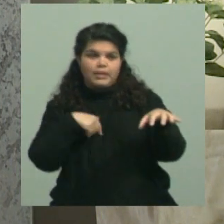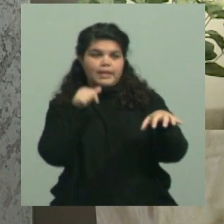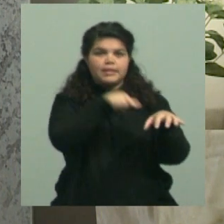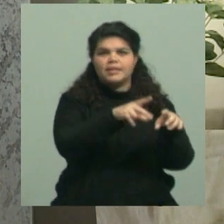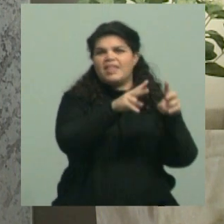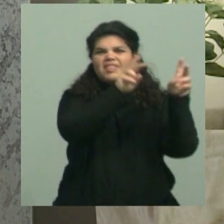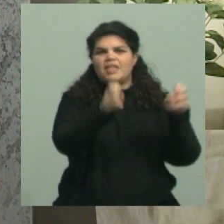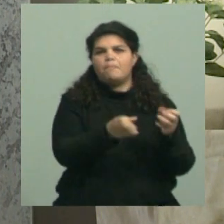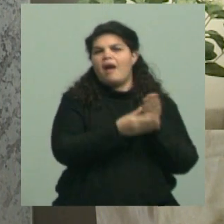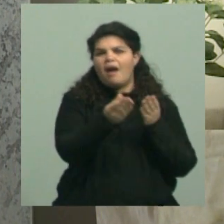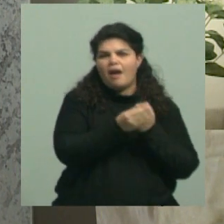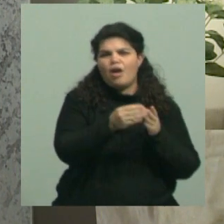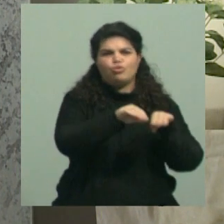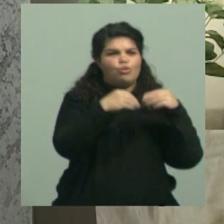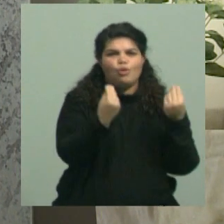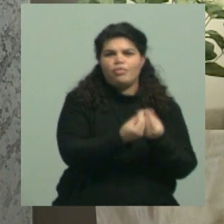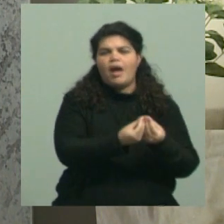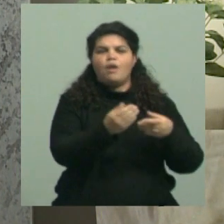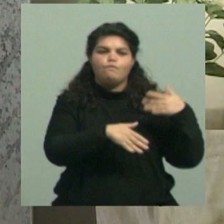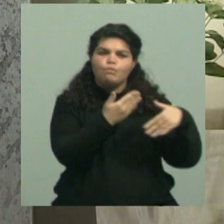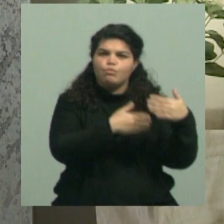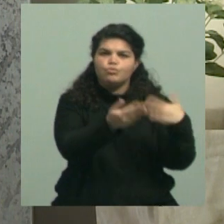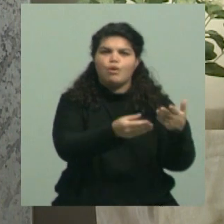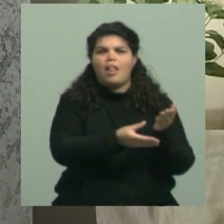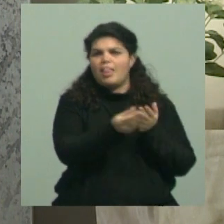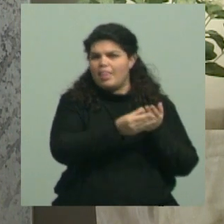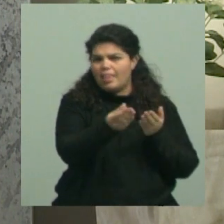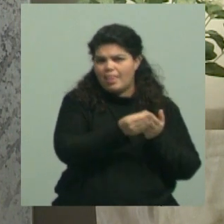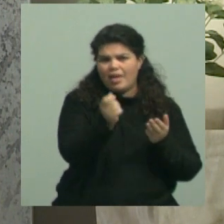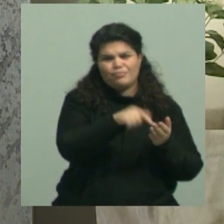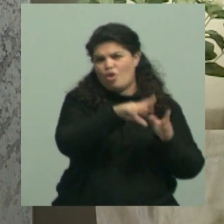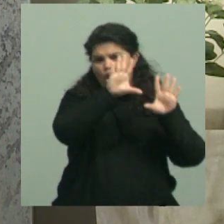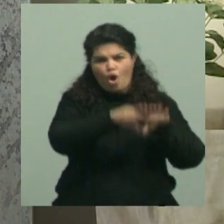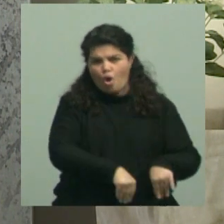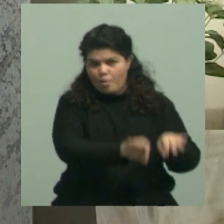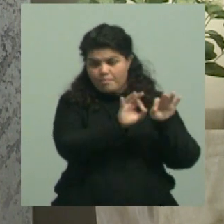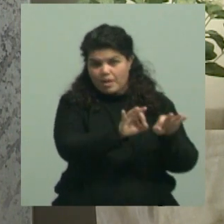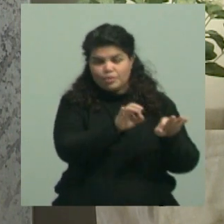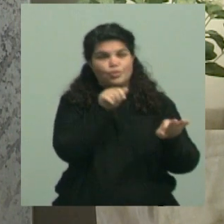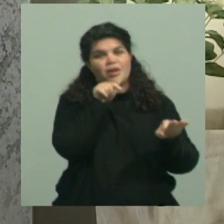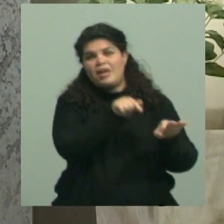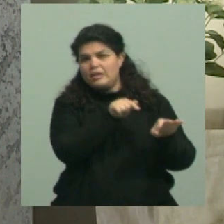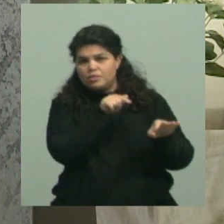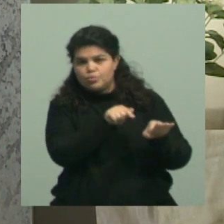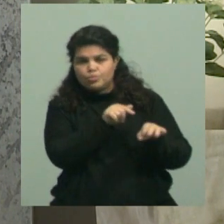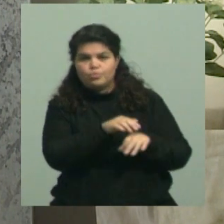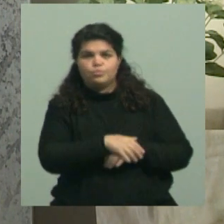funcionamiento que de alguna manera se logró y esto fue después de la multitudinaria